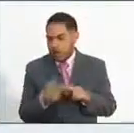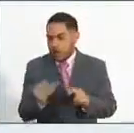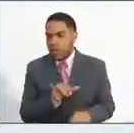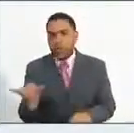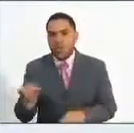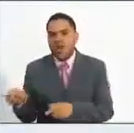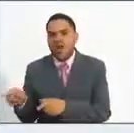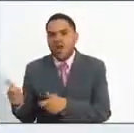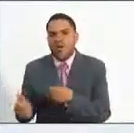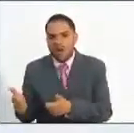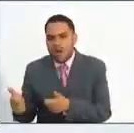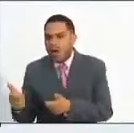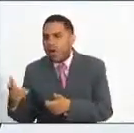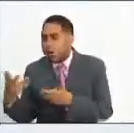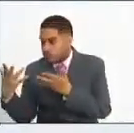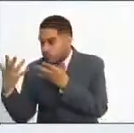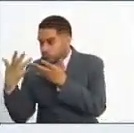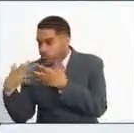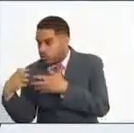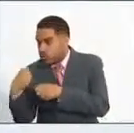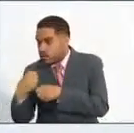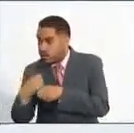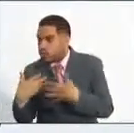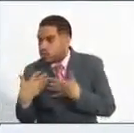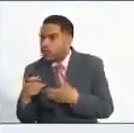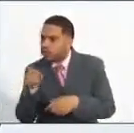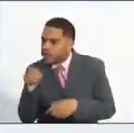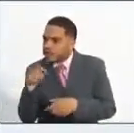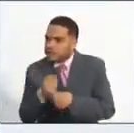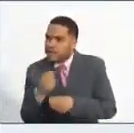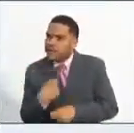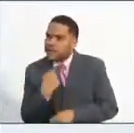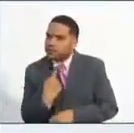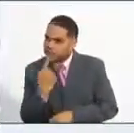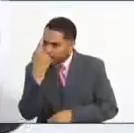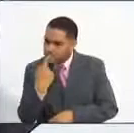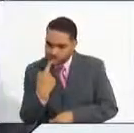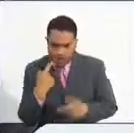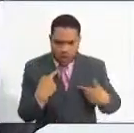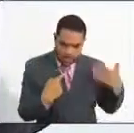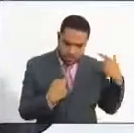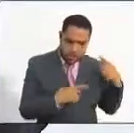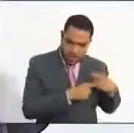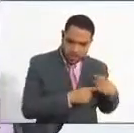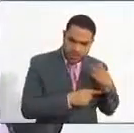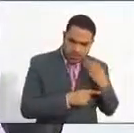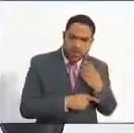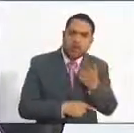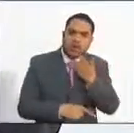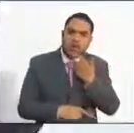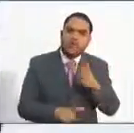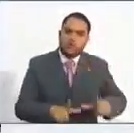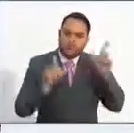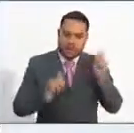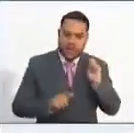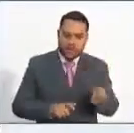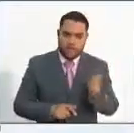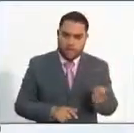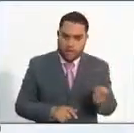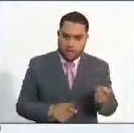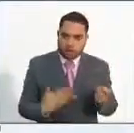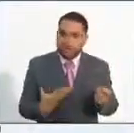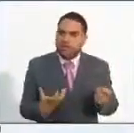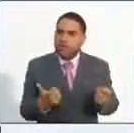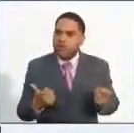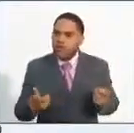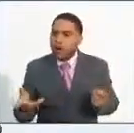funciones al empleo al cual yo deseo aspirar. Eso es bien importante. Yo puedo tener un título de abogado, quiero aspirar a un